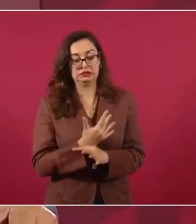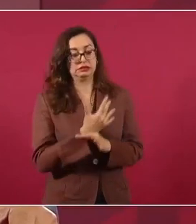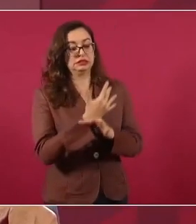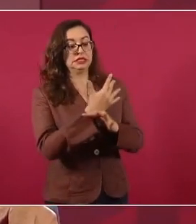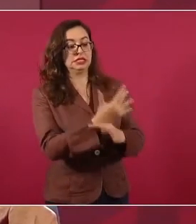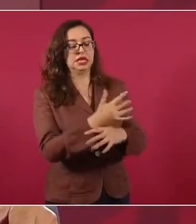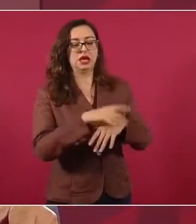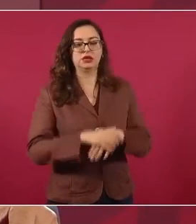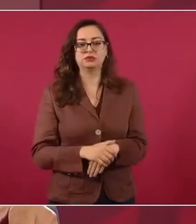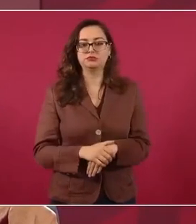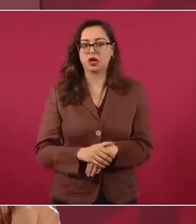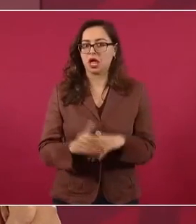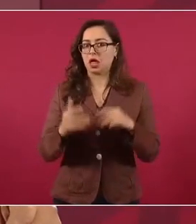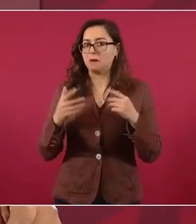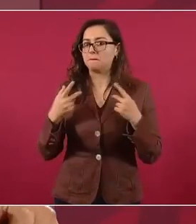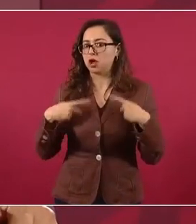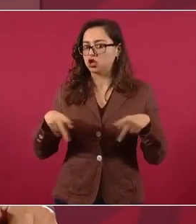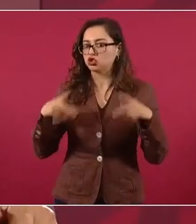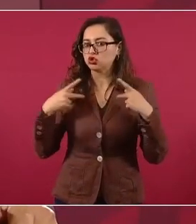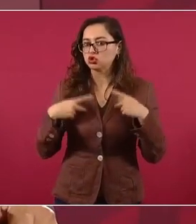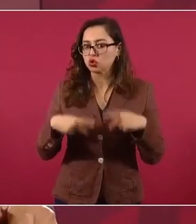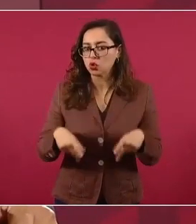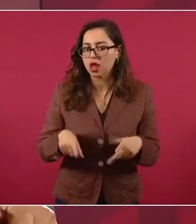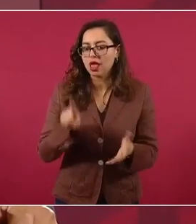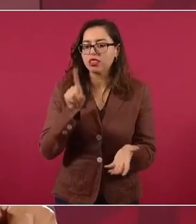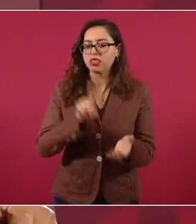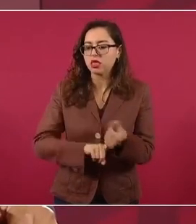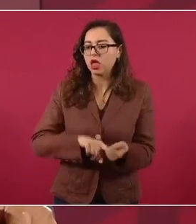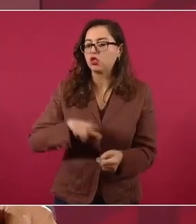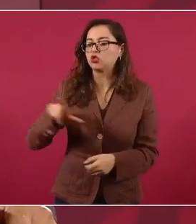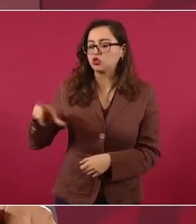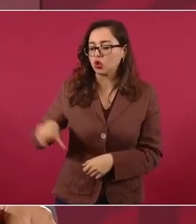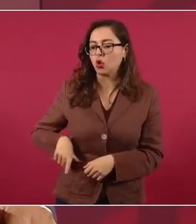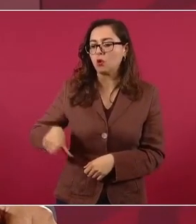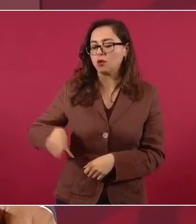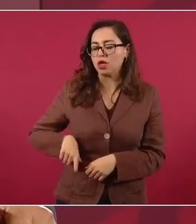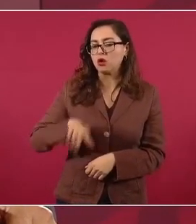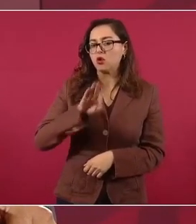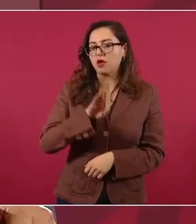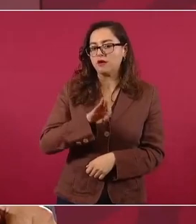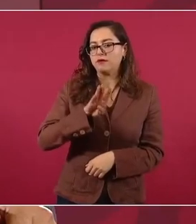un exagente muy cercano al FBI,